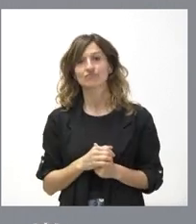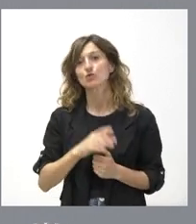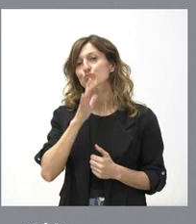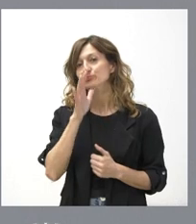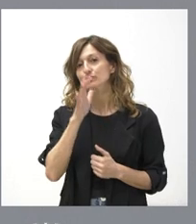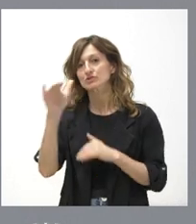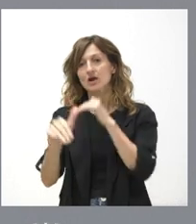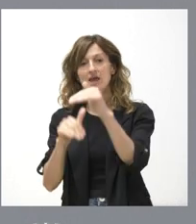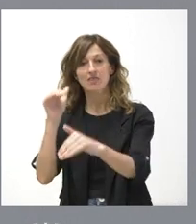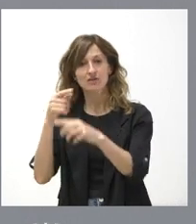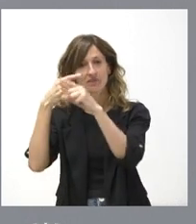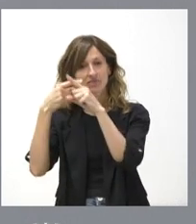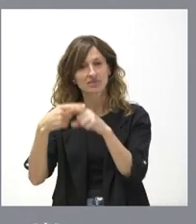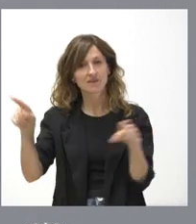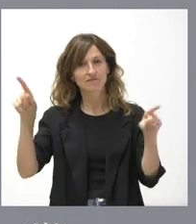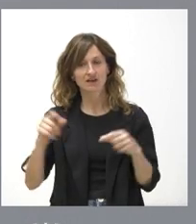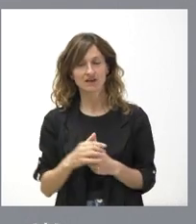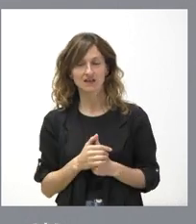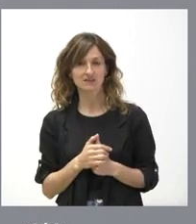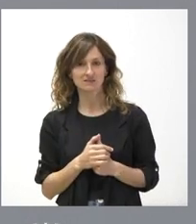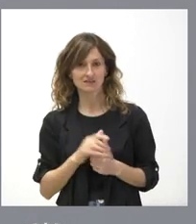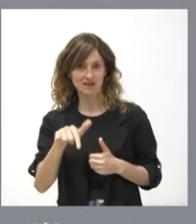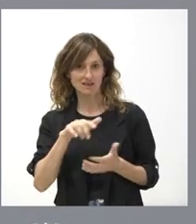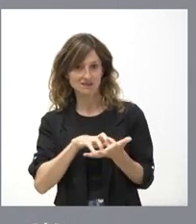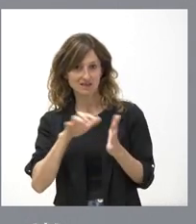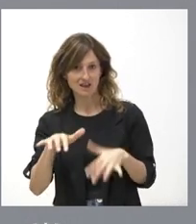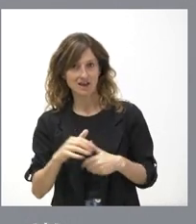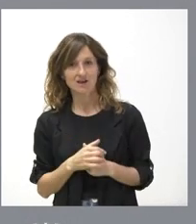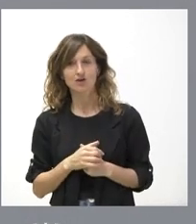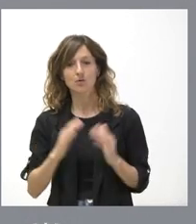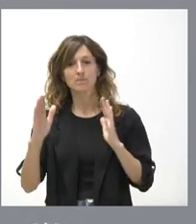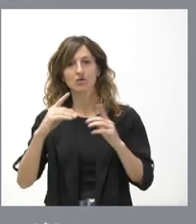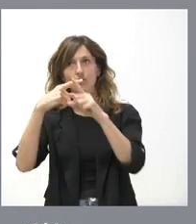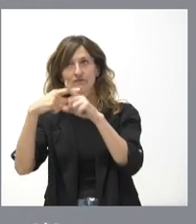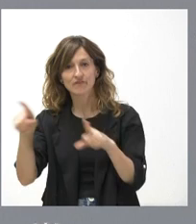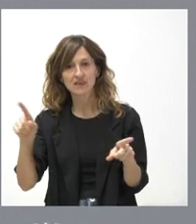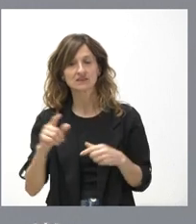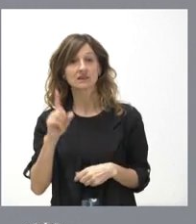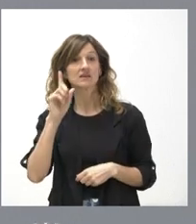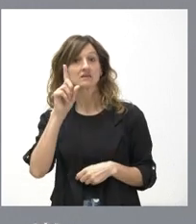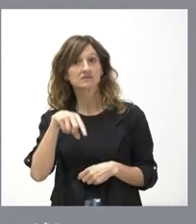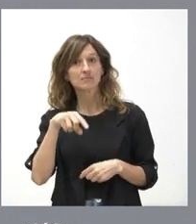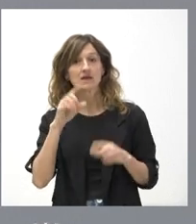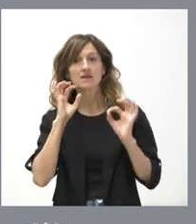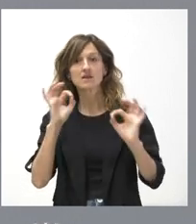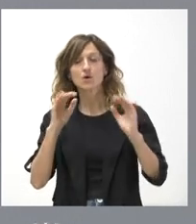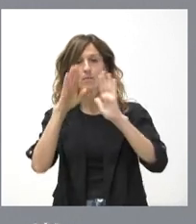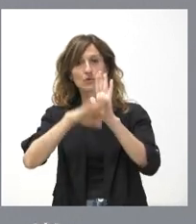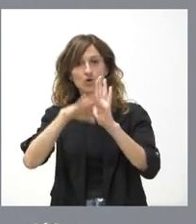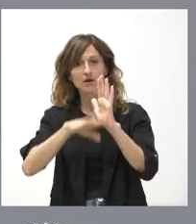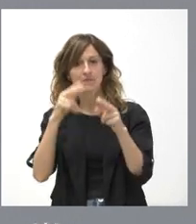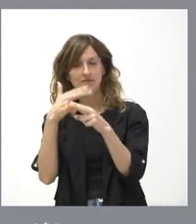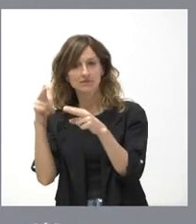unas elecciones diferentes de las que tenemos en esta tierra en periodo distinto y también, lógicamente, con programas,